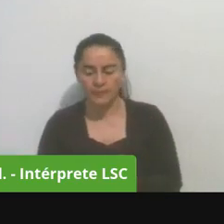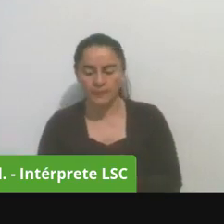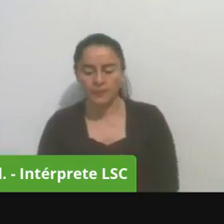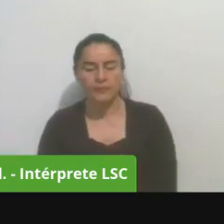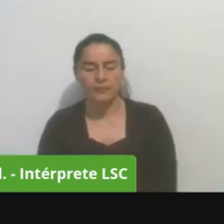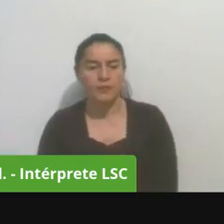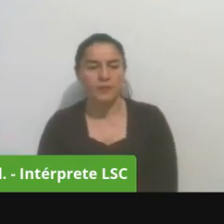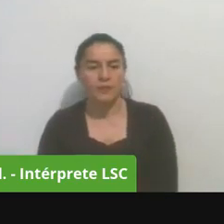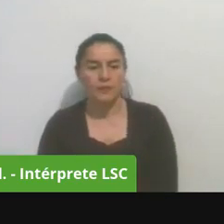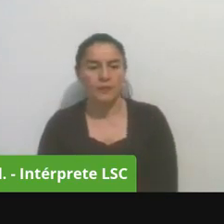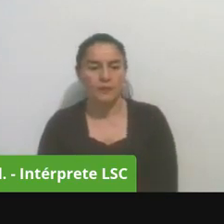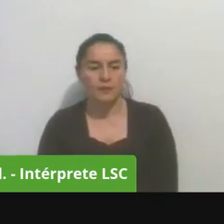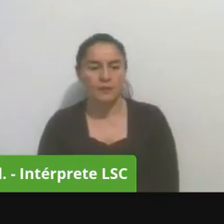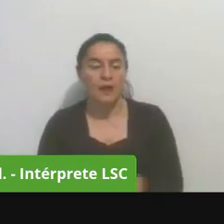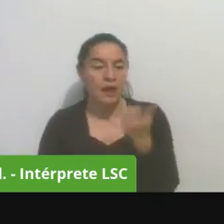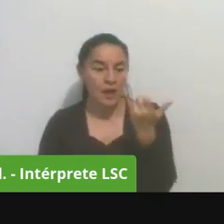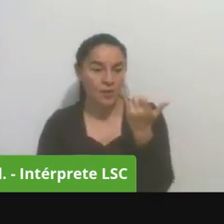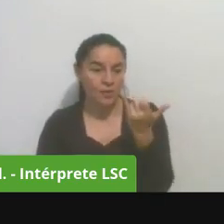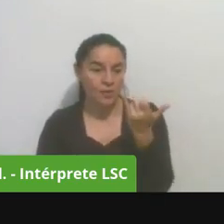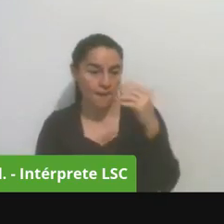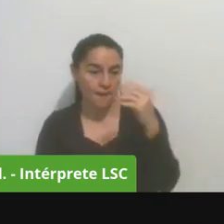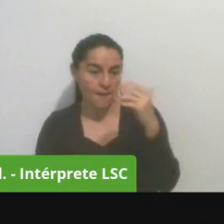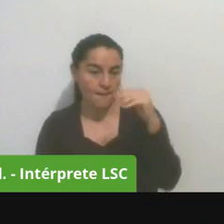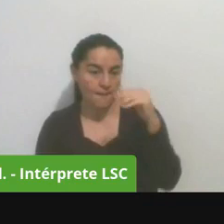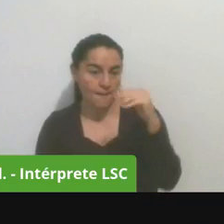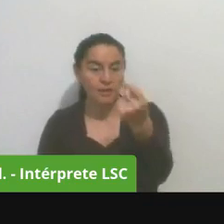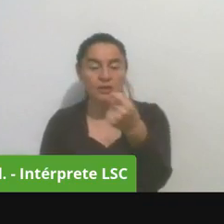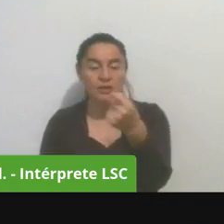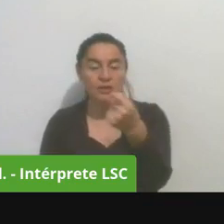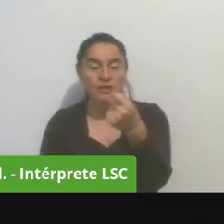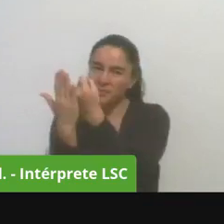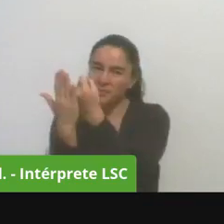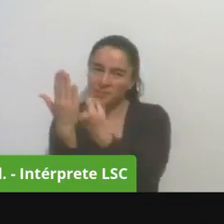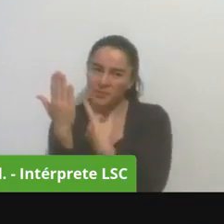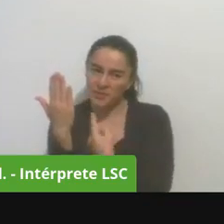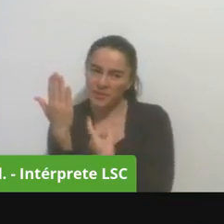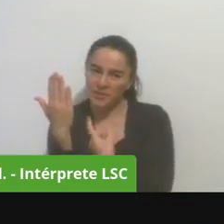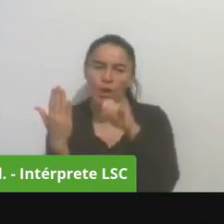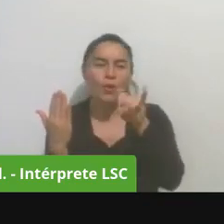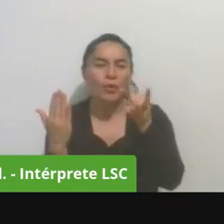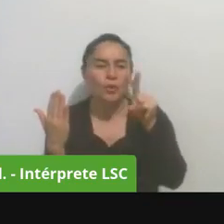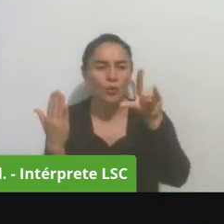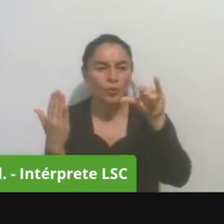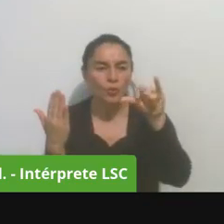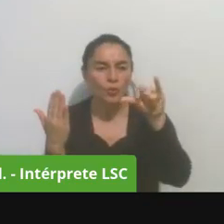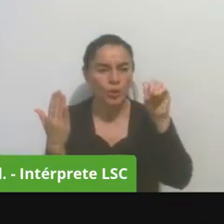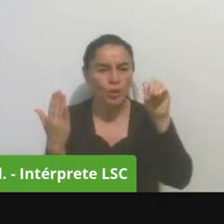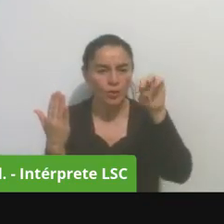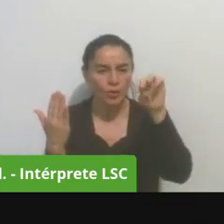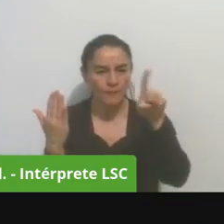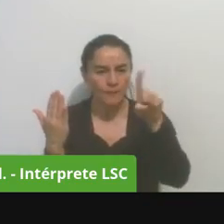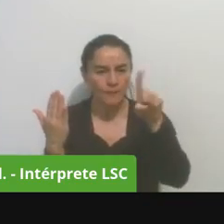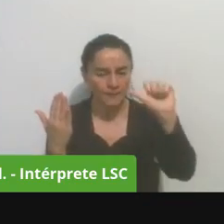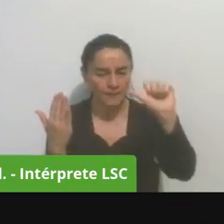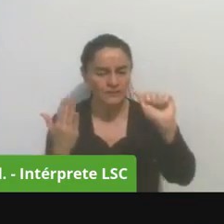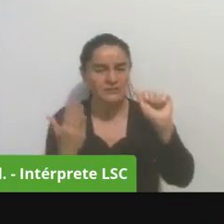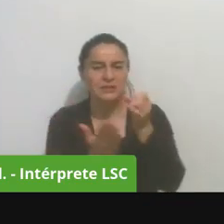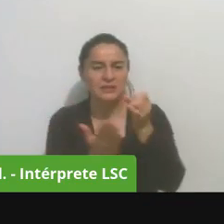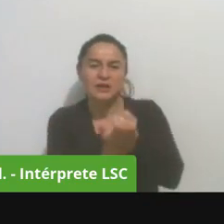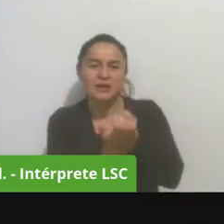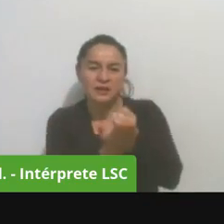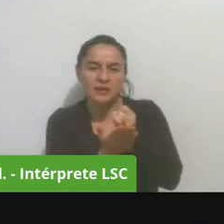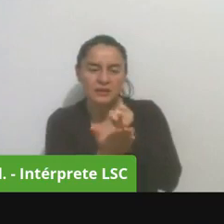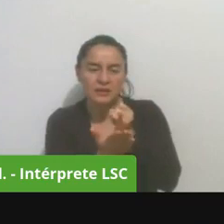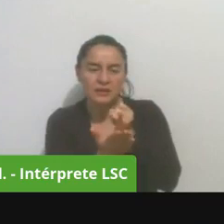de estas preguntas que de pronto hace julio mesa de la junta de acción comunal del barrio el